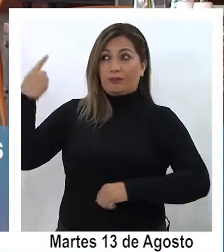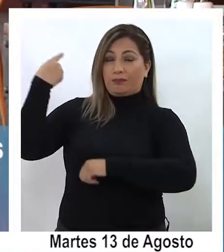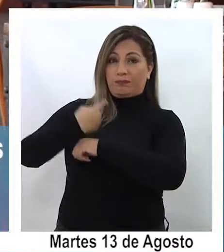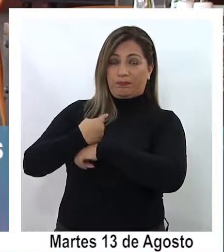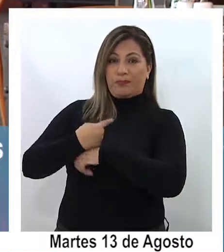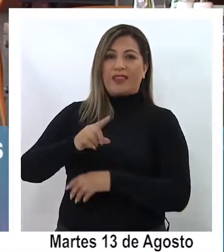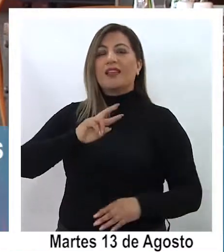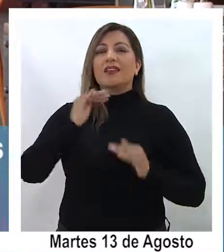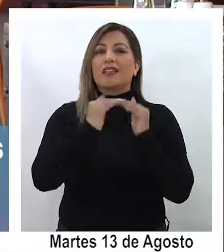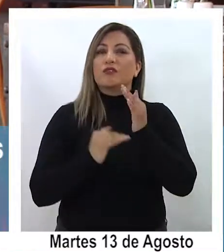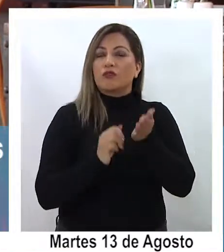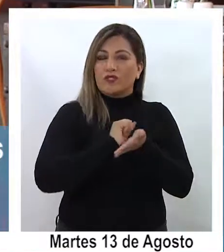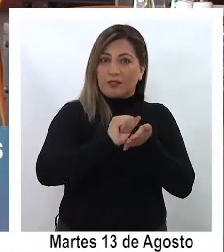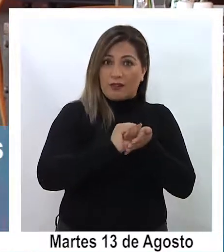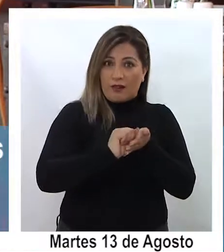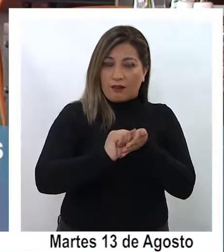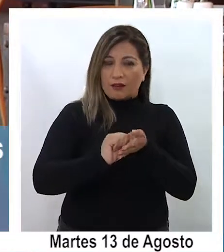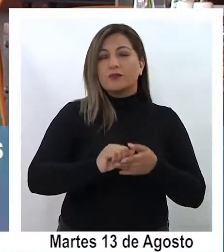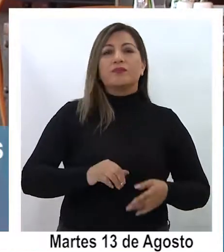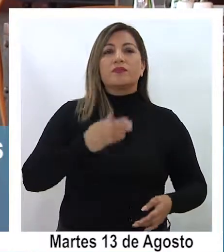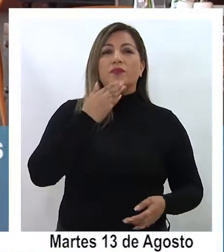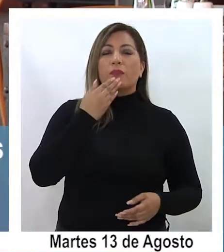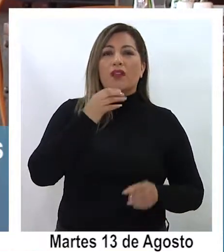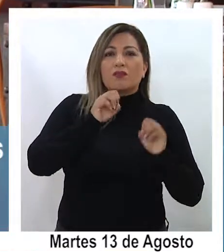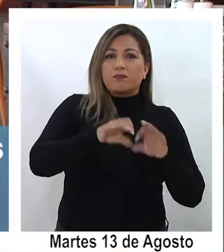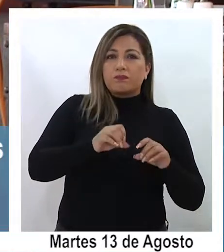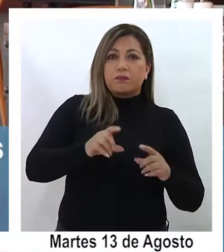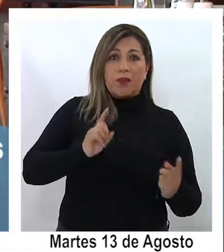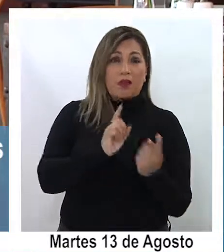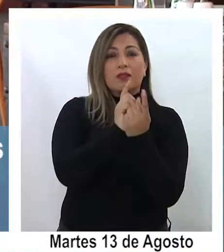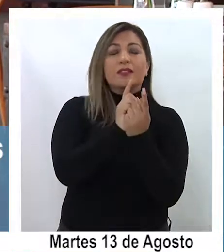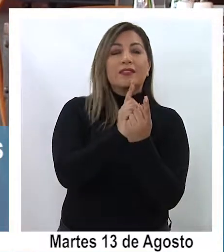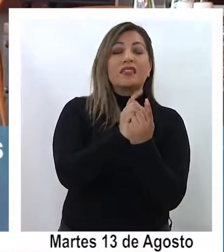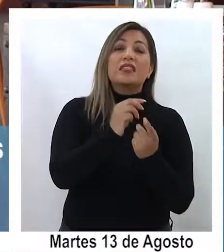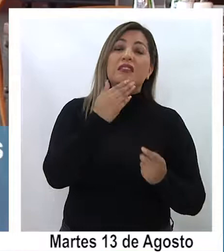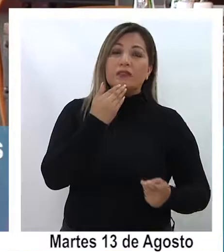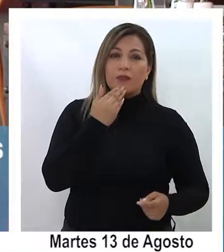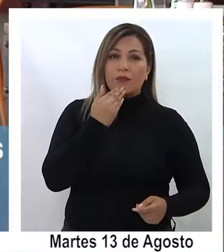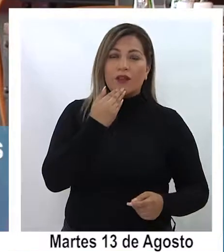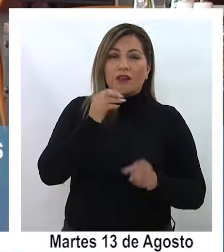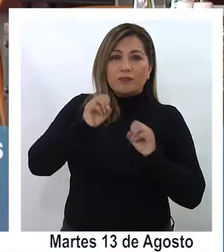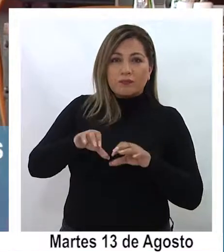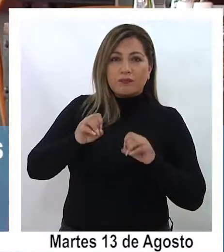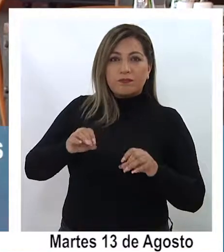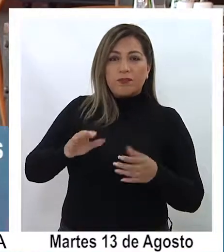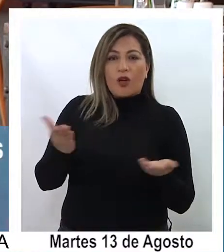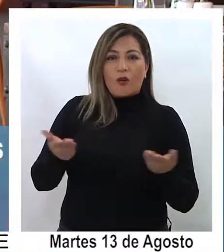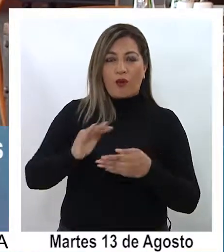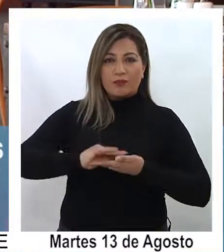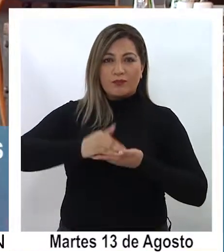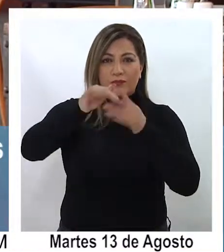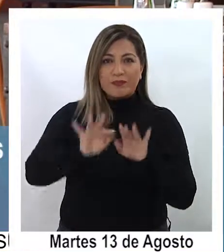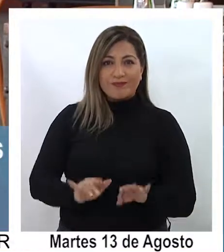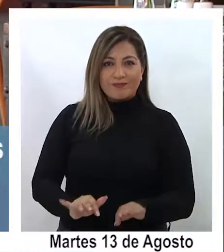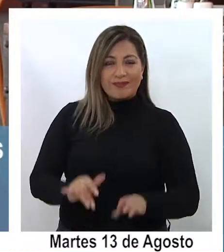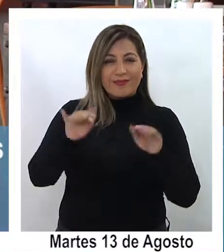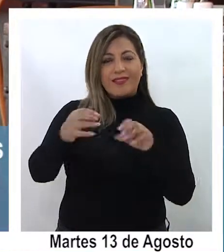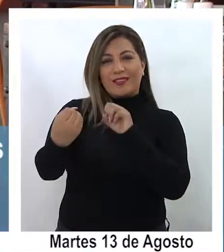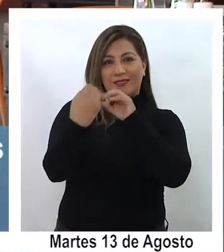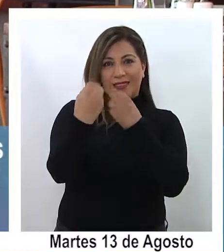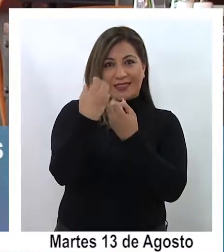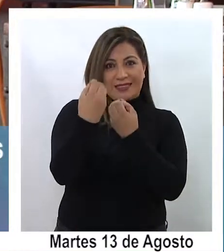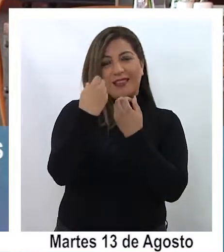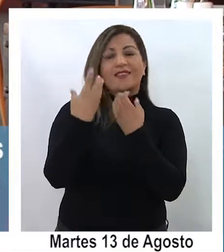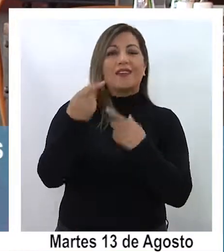legal de la subsecretaría y hacemos capacitaciones presenciales y también hemos llegado ahora a través de una plataforma online y